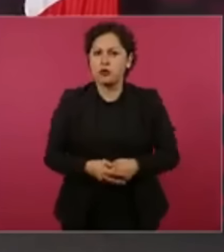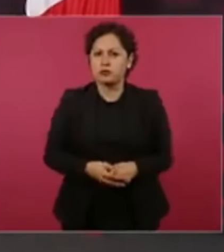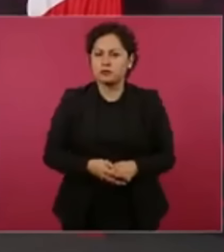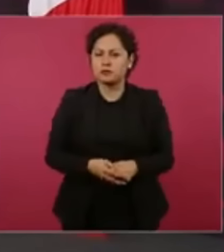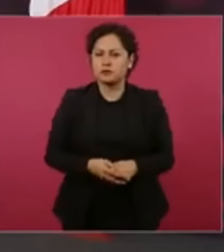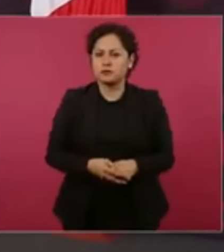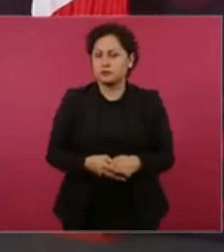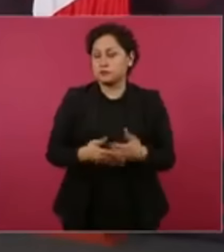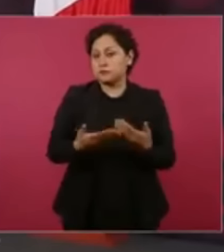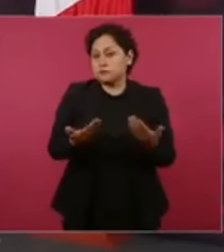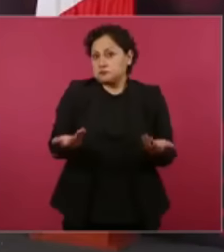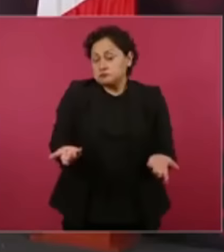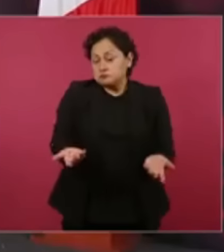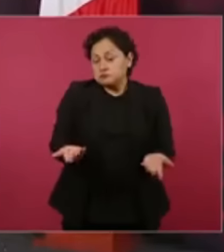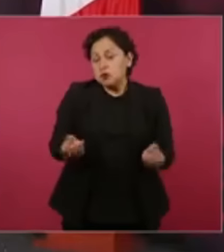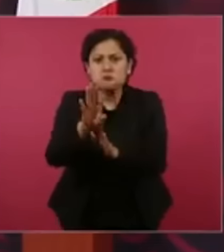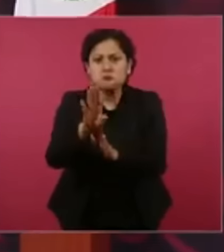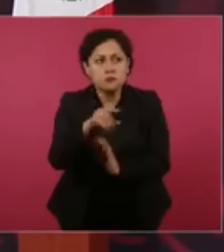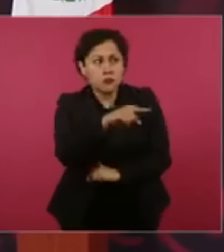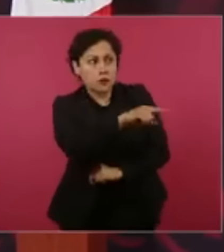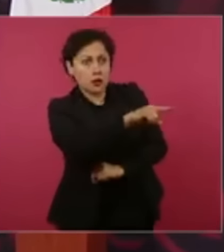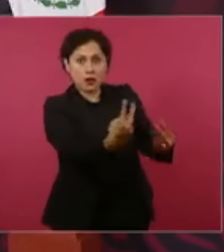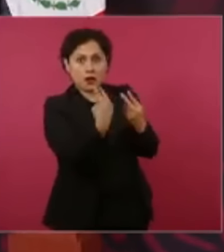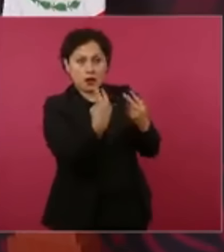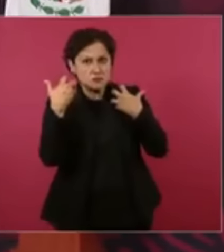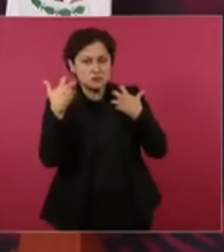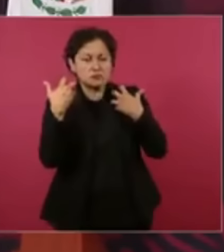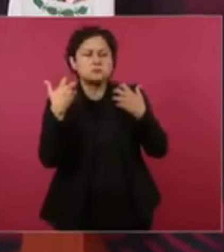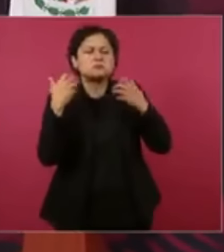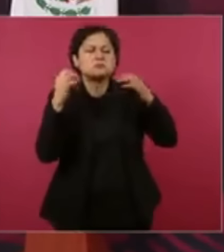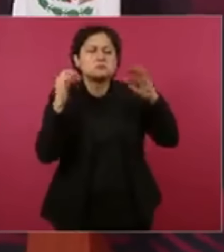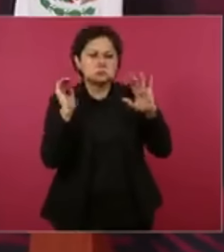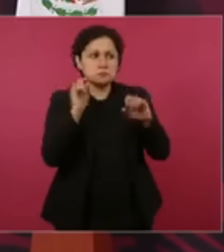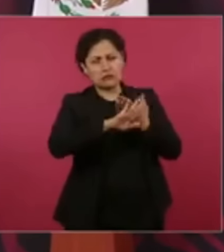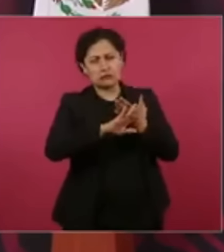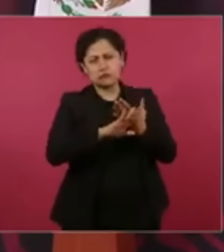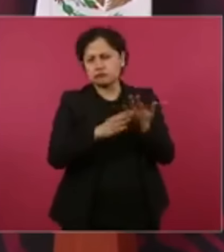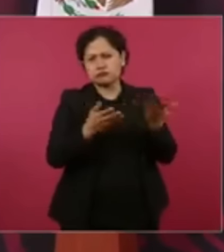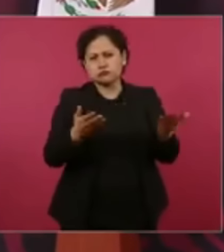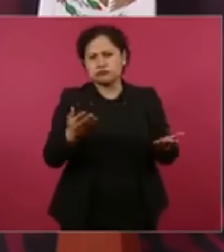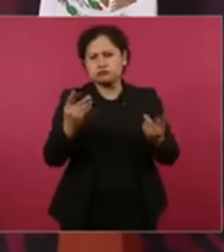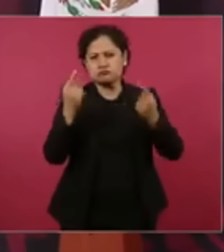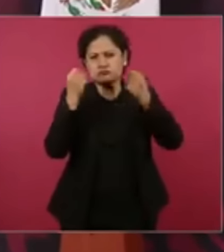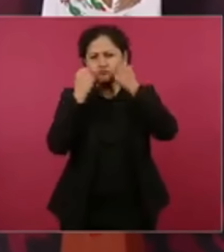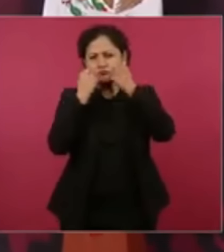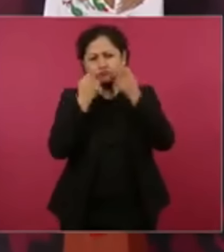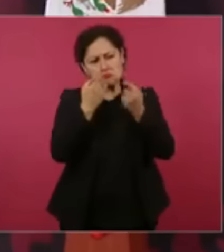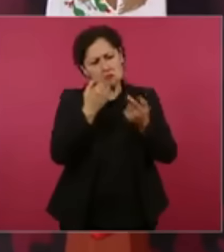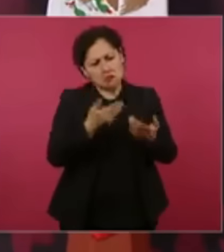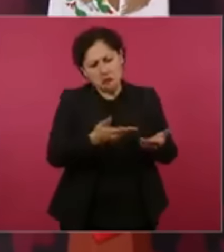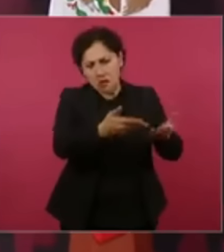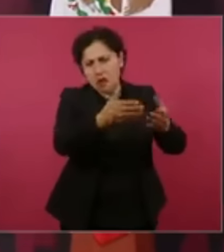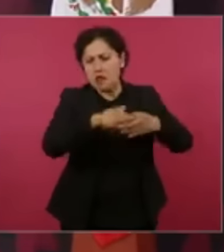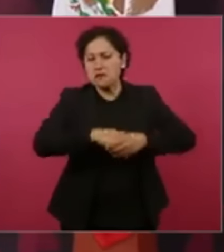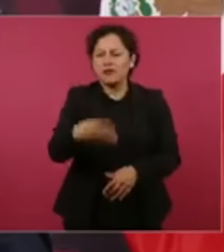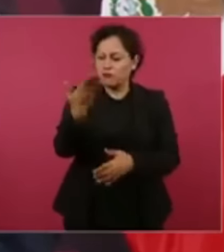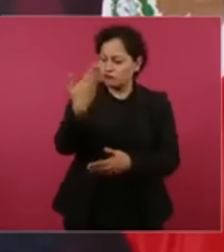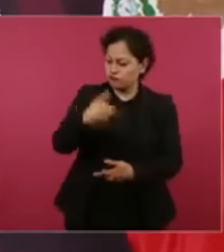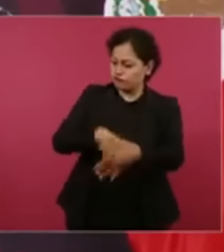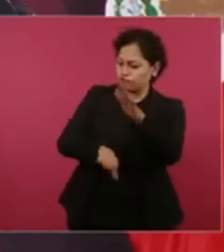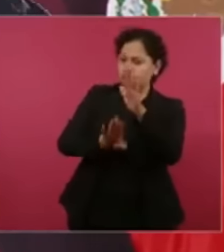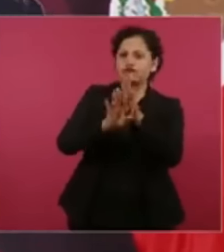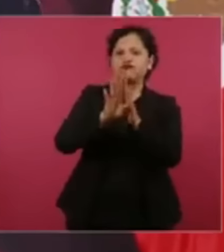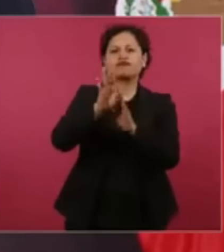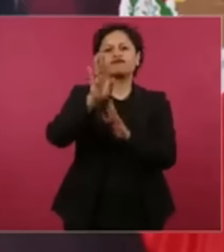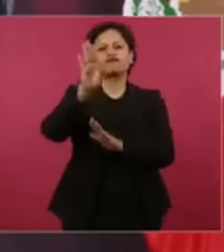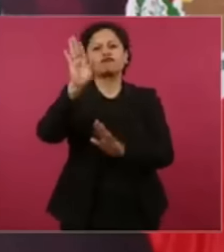cierta cuota de humillación, porque el país va hacia adelante y la mayoría de los mexicanos están muy contentos. Pero